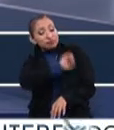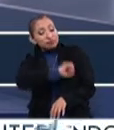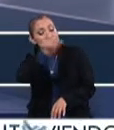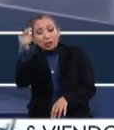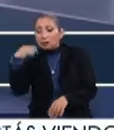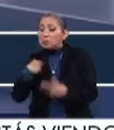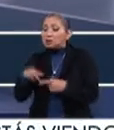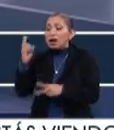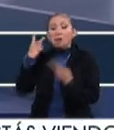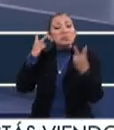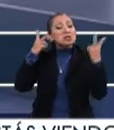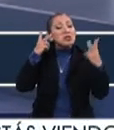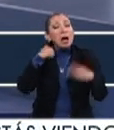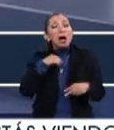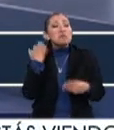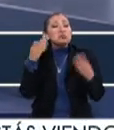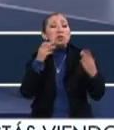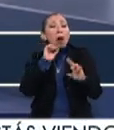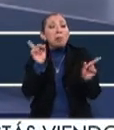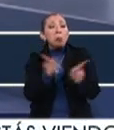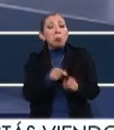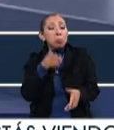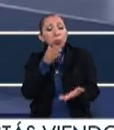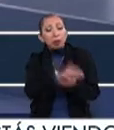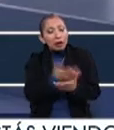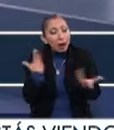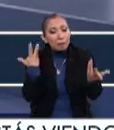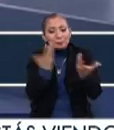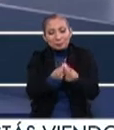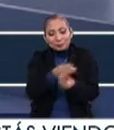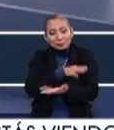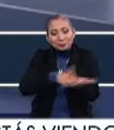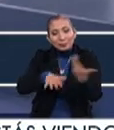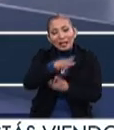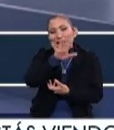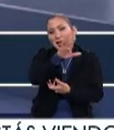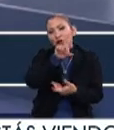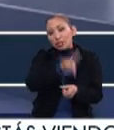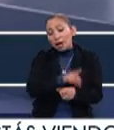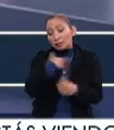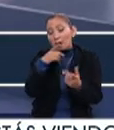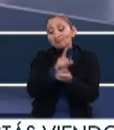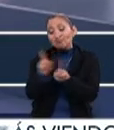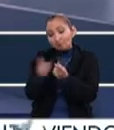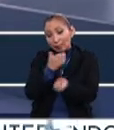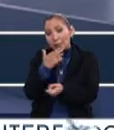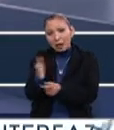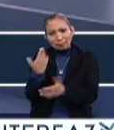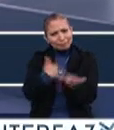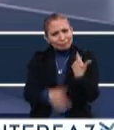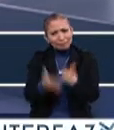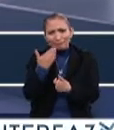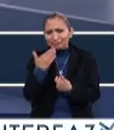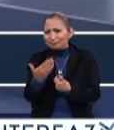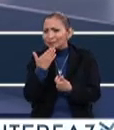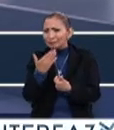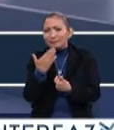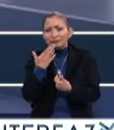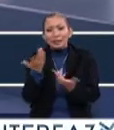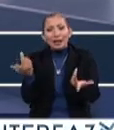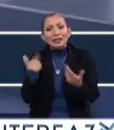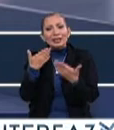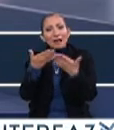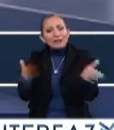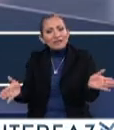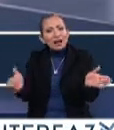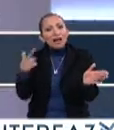público que viene al MUNAL, entonces ahí convivimos juntos durante cinco días, y yo creo que es una convivencia que es muy exitosa, durante